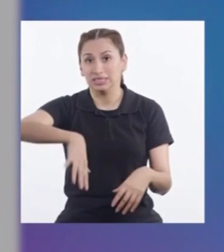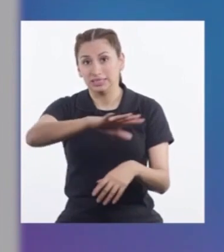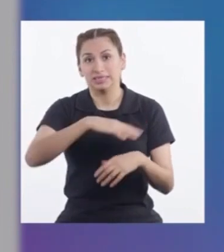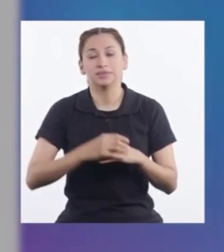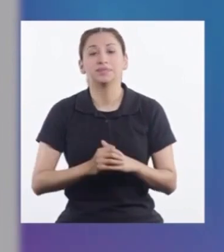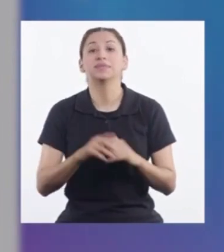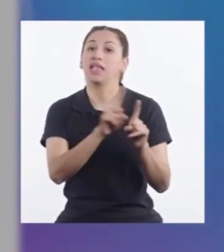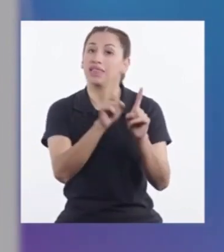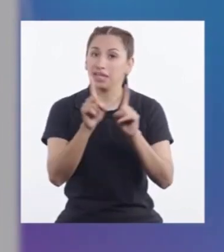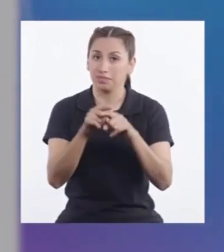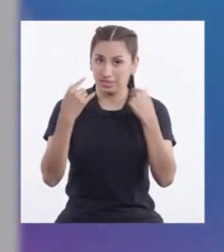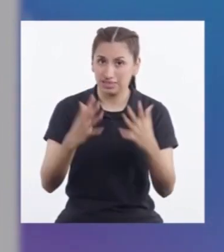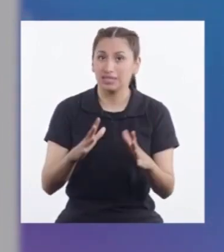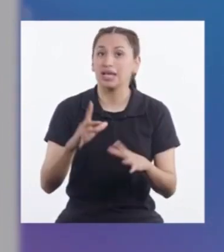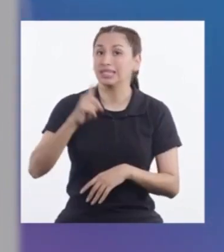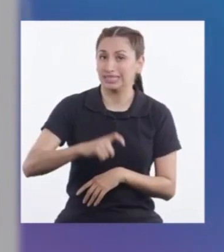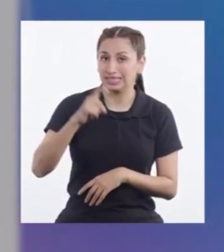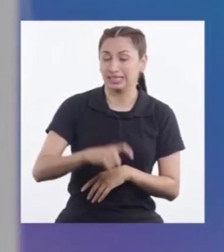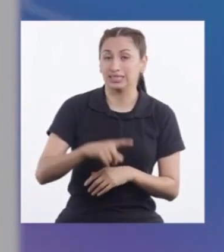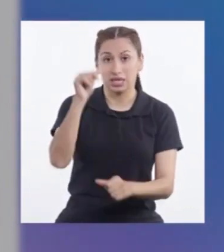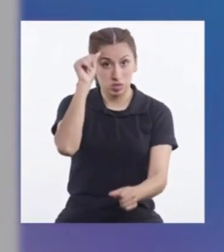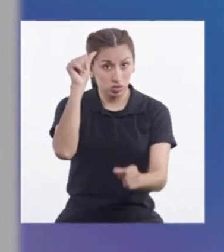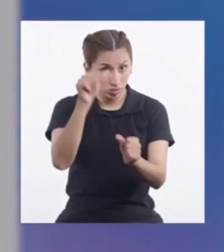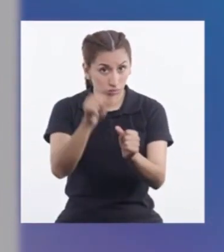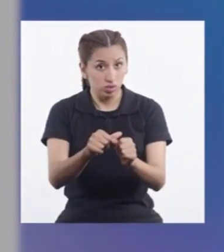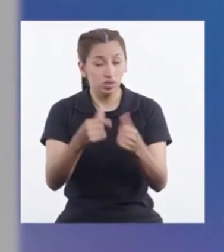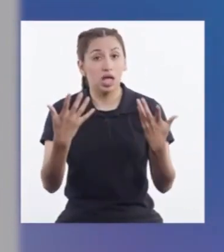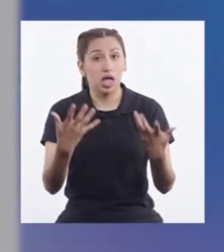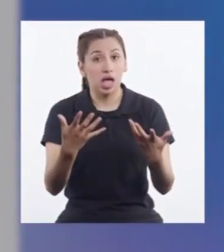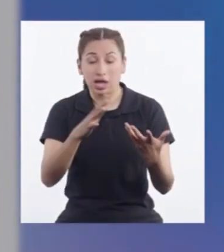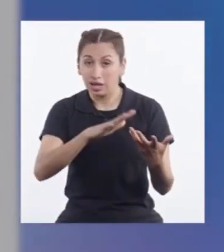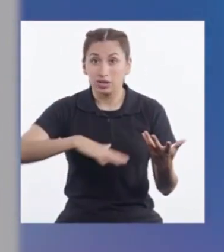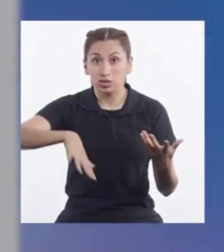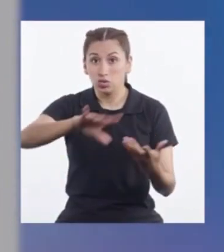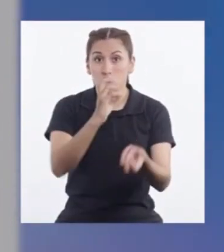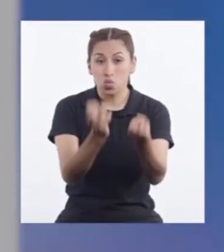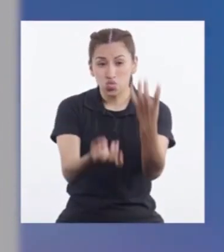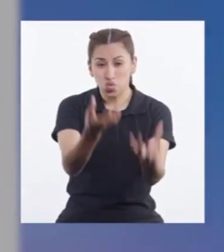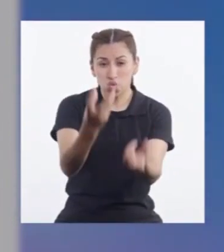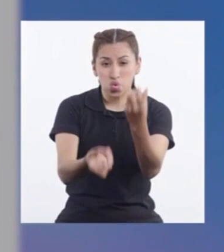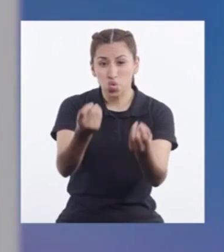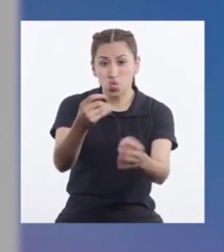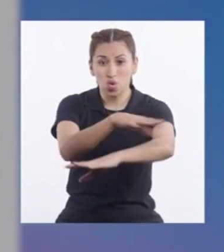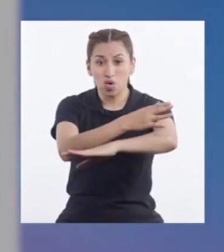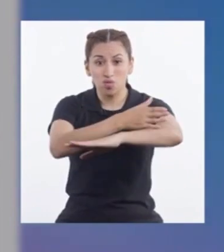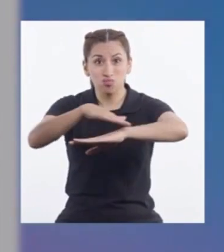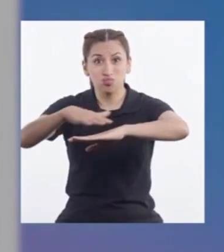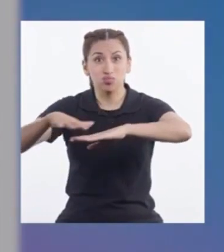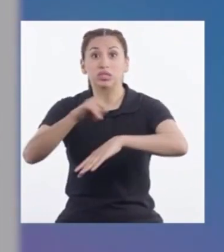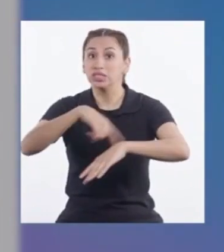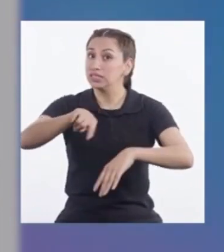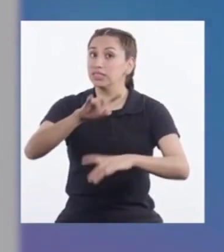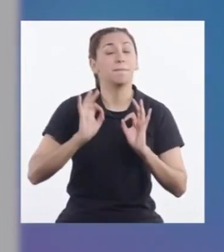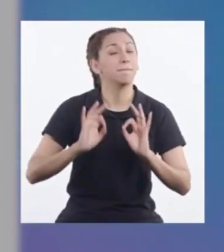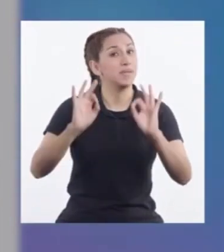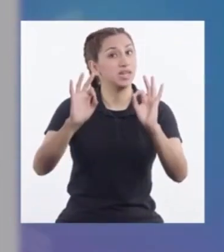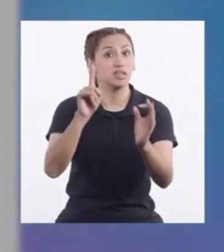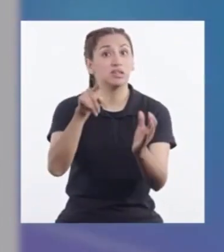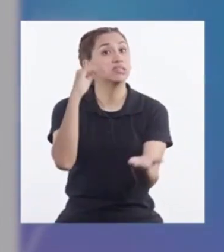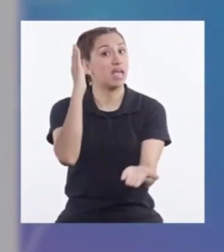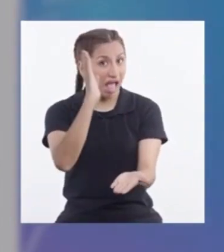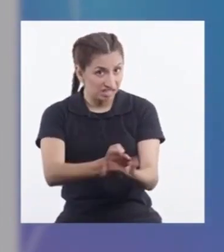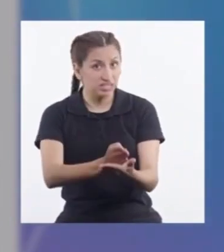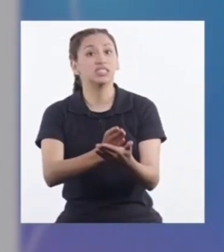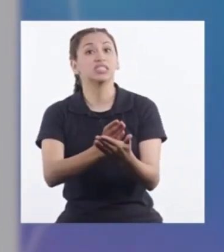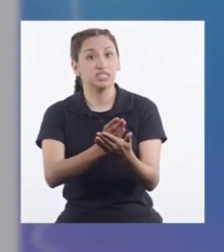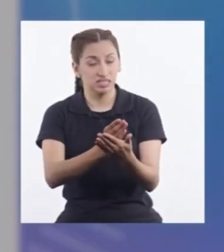Además Es necesario Recordar Que ocasionar Incendios Forestales Es un delito Que